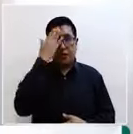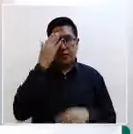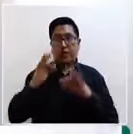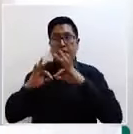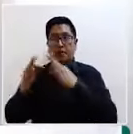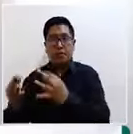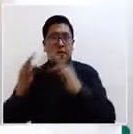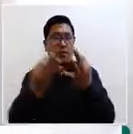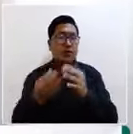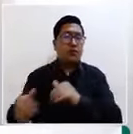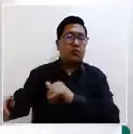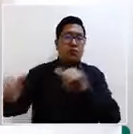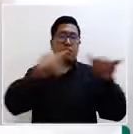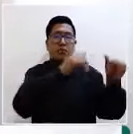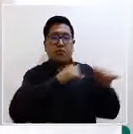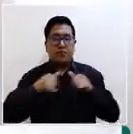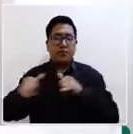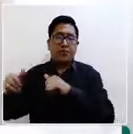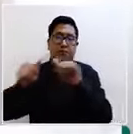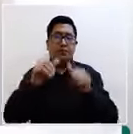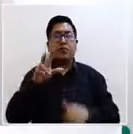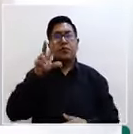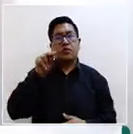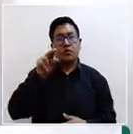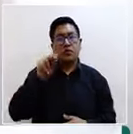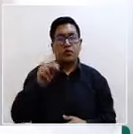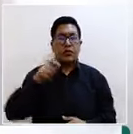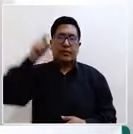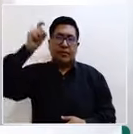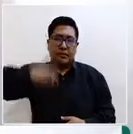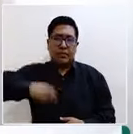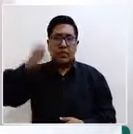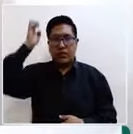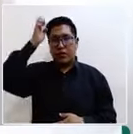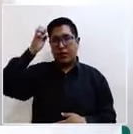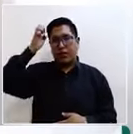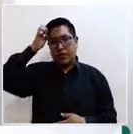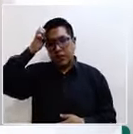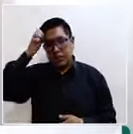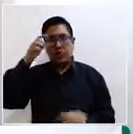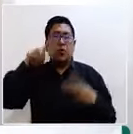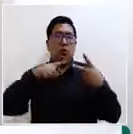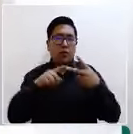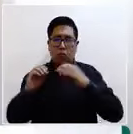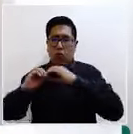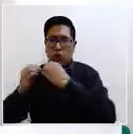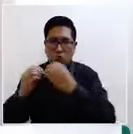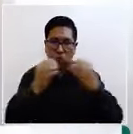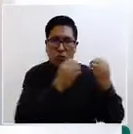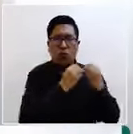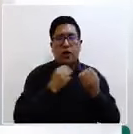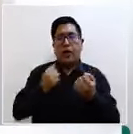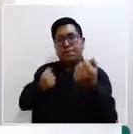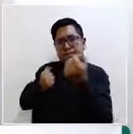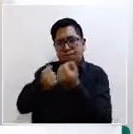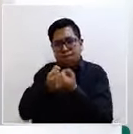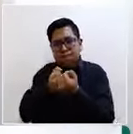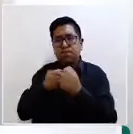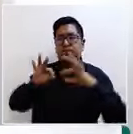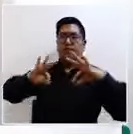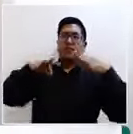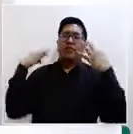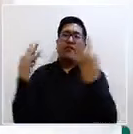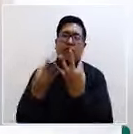cuentan, eso sí es cierto. Y necesitamos desde el Estado, desde la sociedad civil y de las instancias comunes apoyar a esas